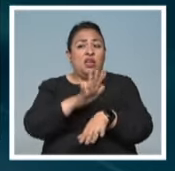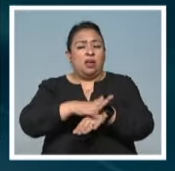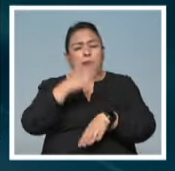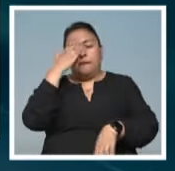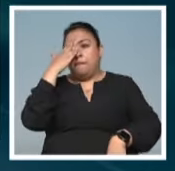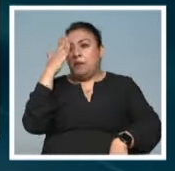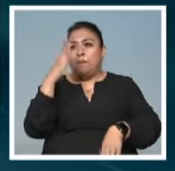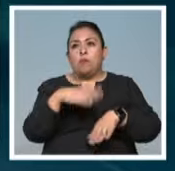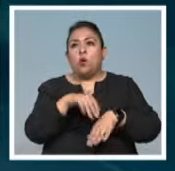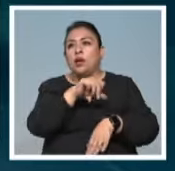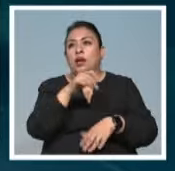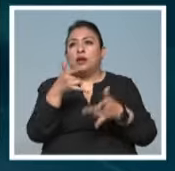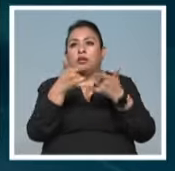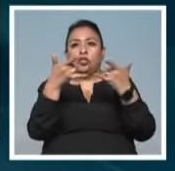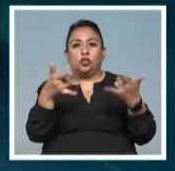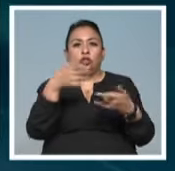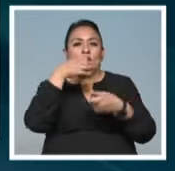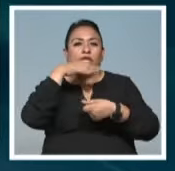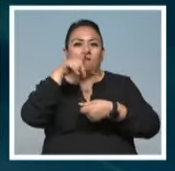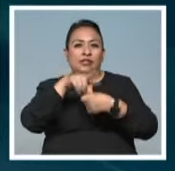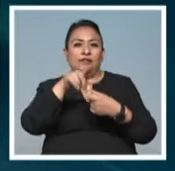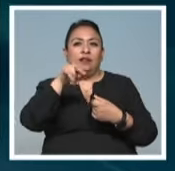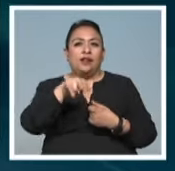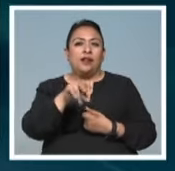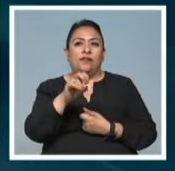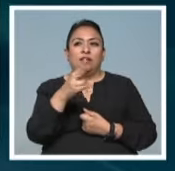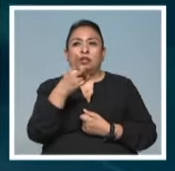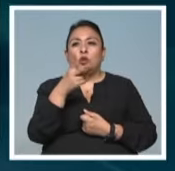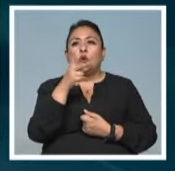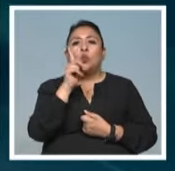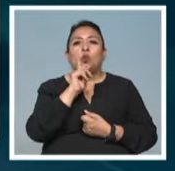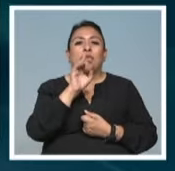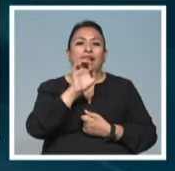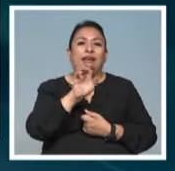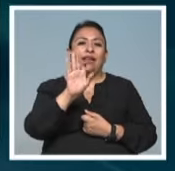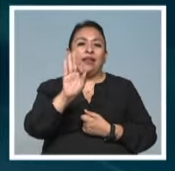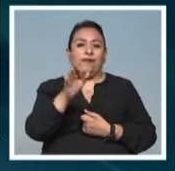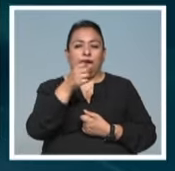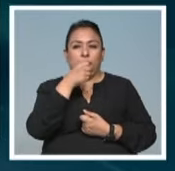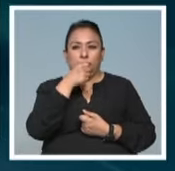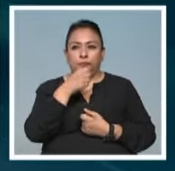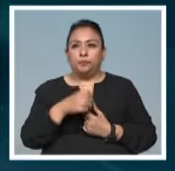imborrable en la historia del festival. Para Noticias 22, Evana Fonseca.